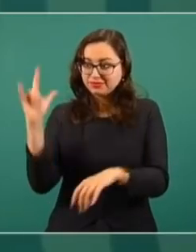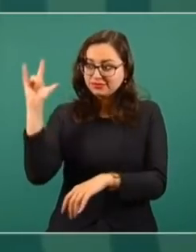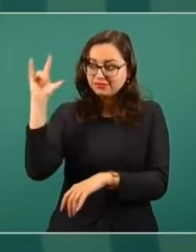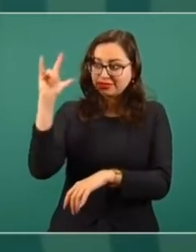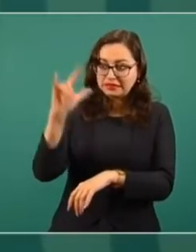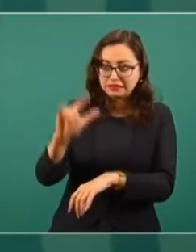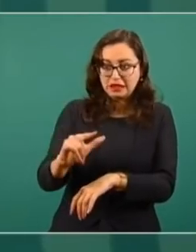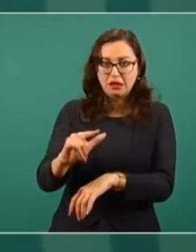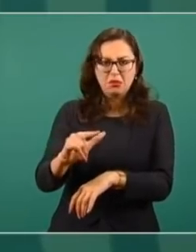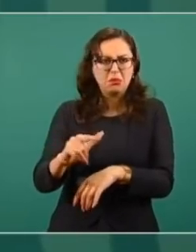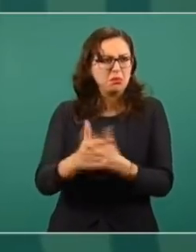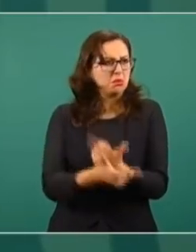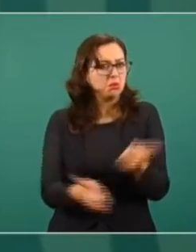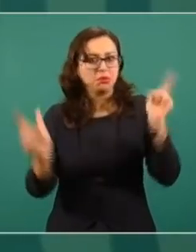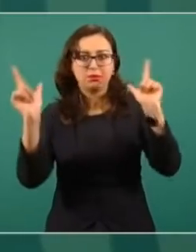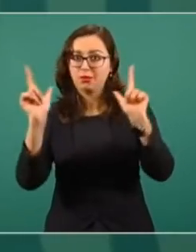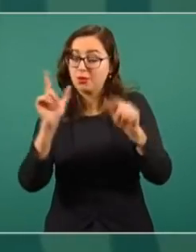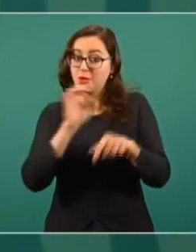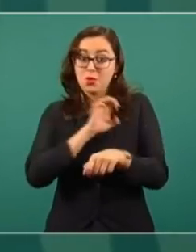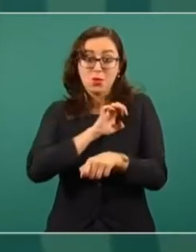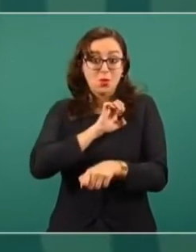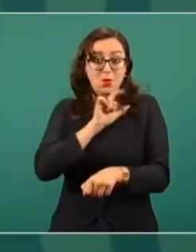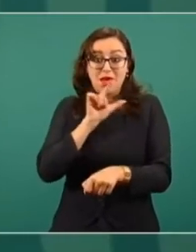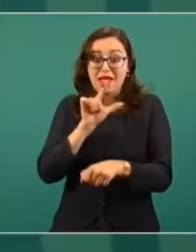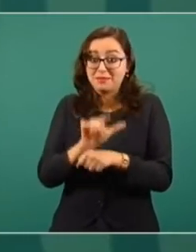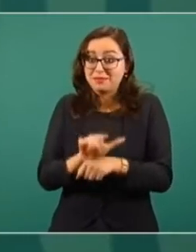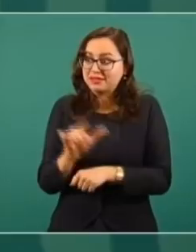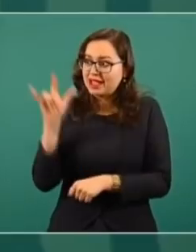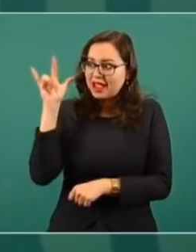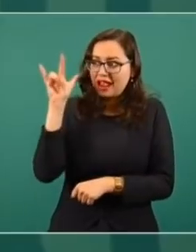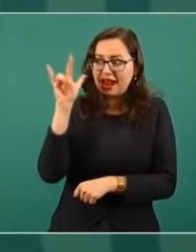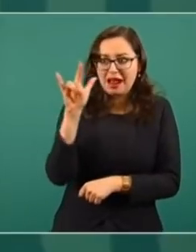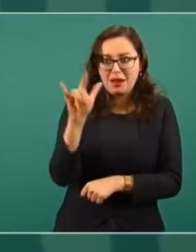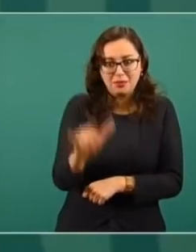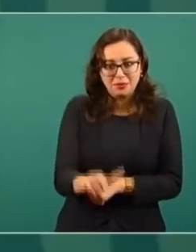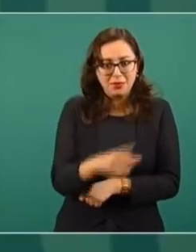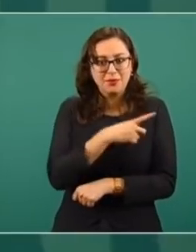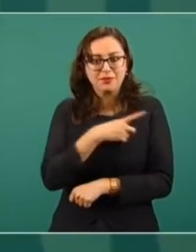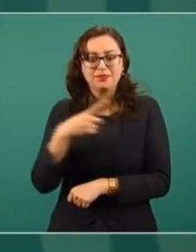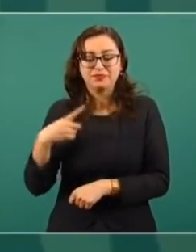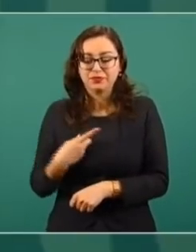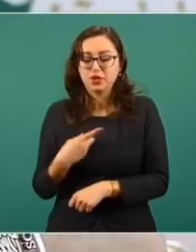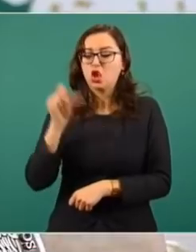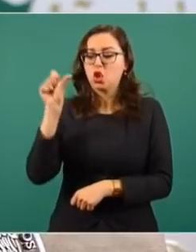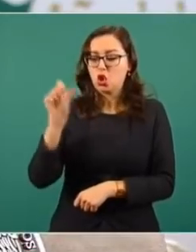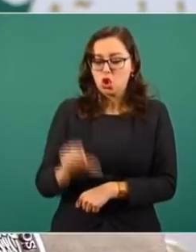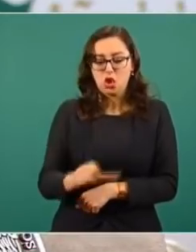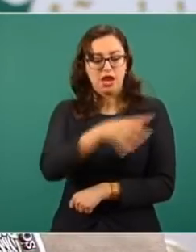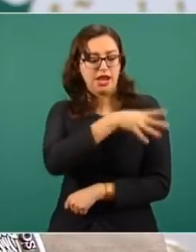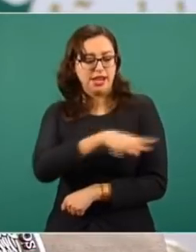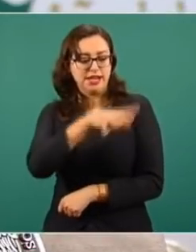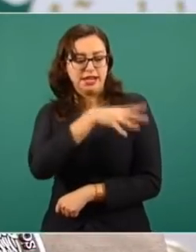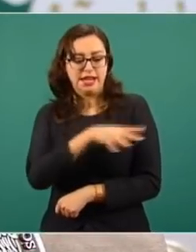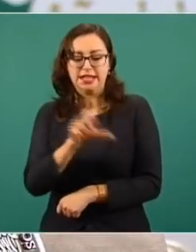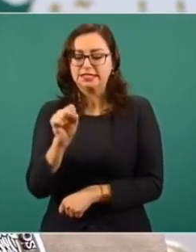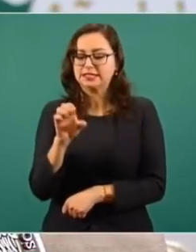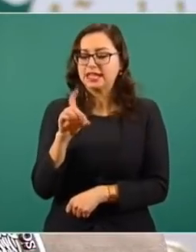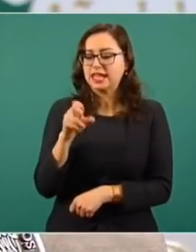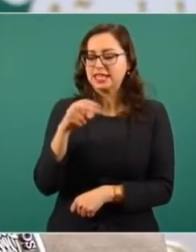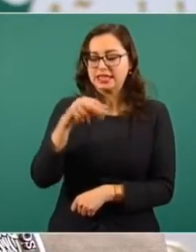Y hoy el secretario de la Defensa Nacional, el general Luis Cresencio Sandoval, nos daba las